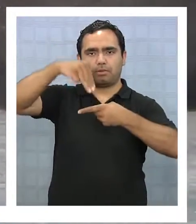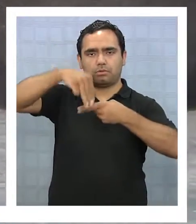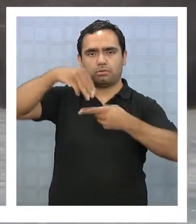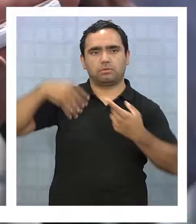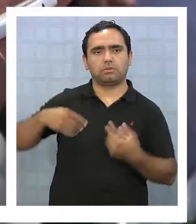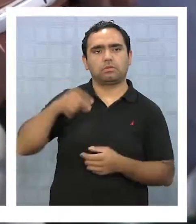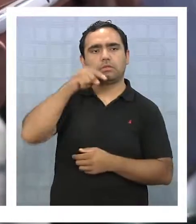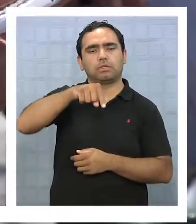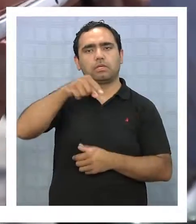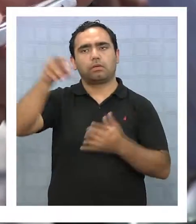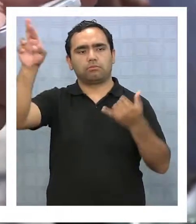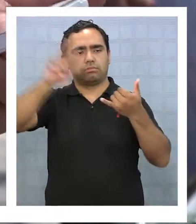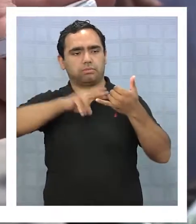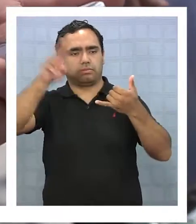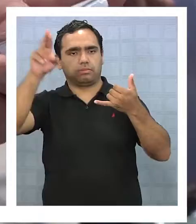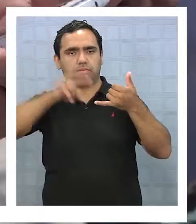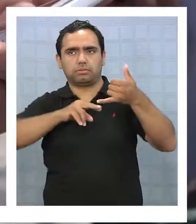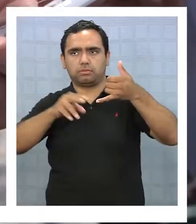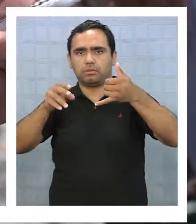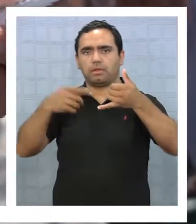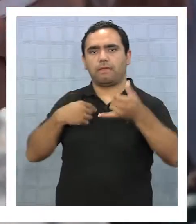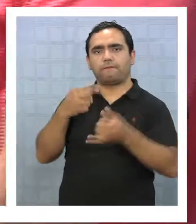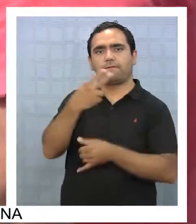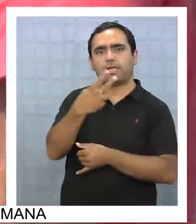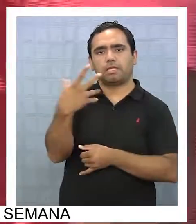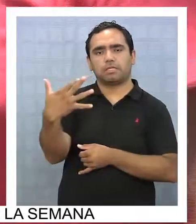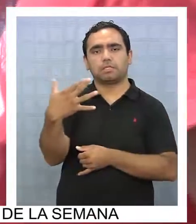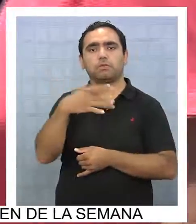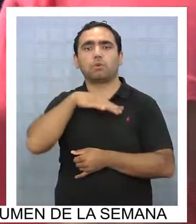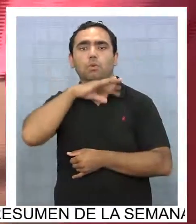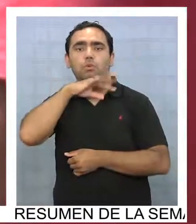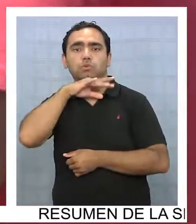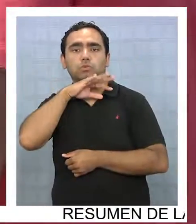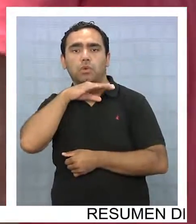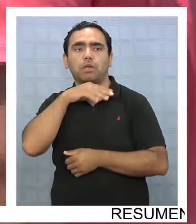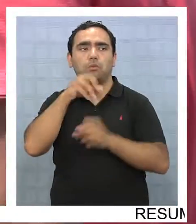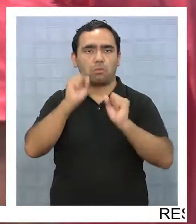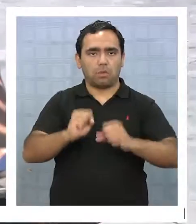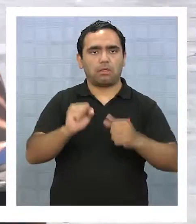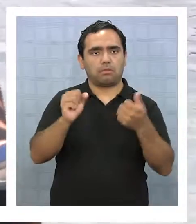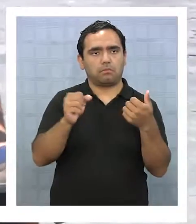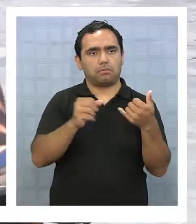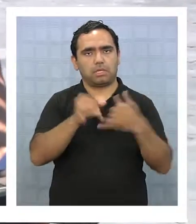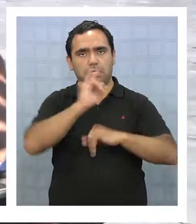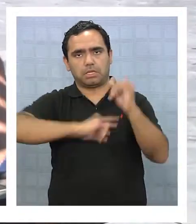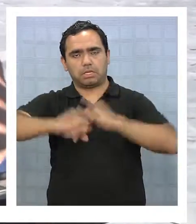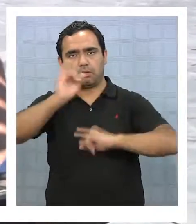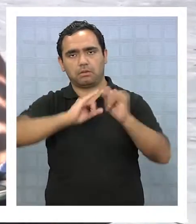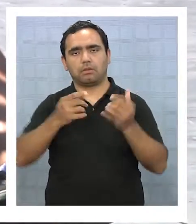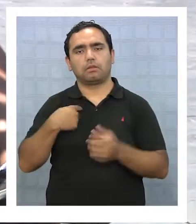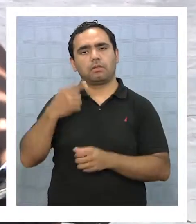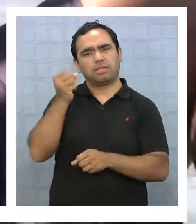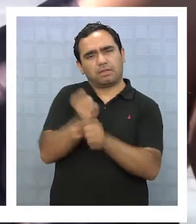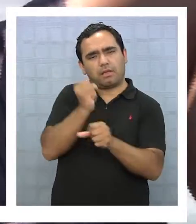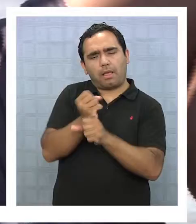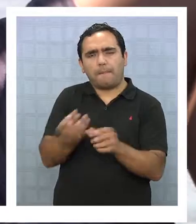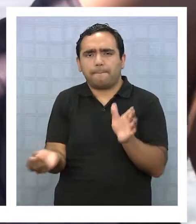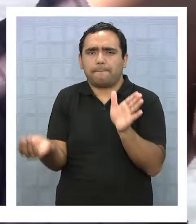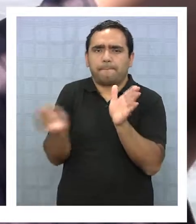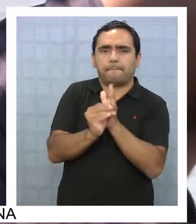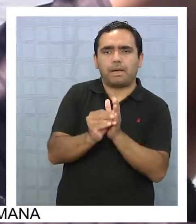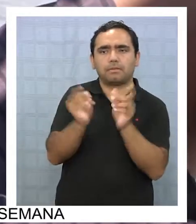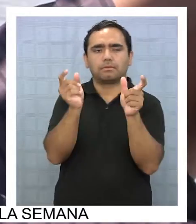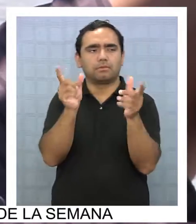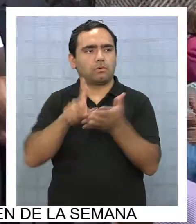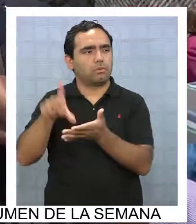simultánea de hasta 25 usuarios. Asimismo, desde la subtel indicaron que se trabajará para incluir a más comunas de la región en esta